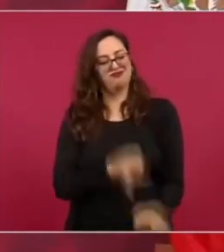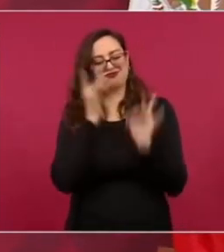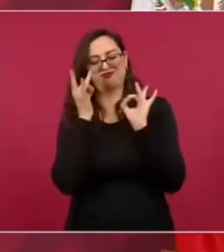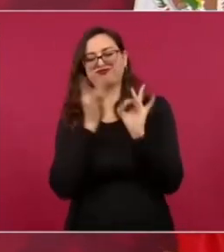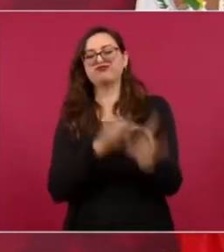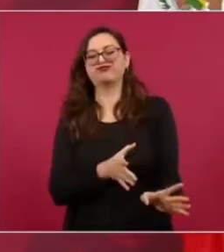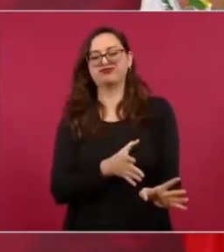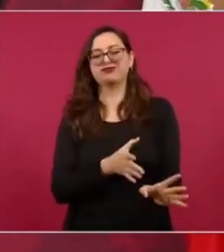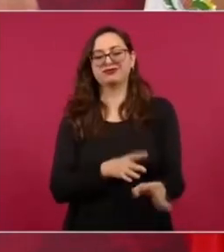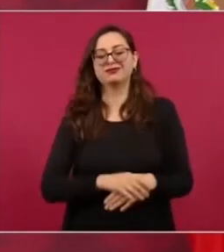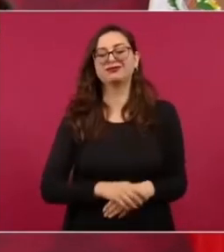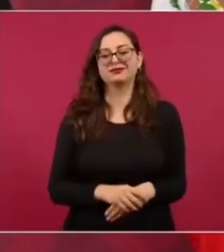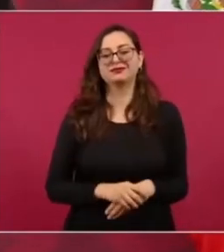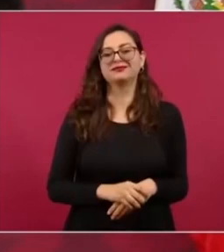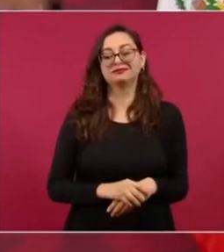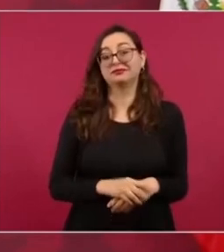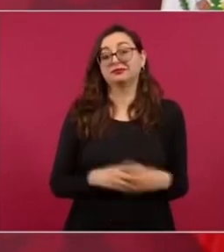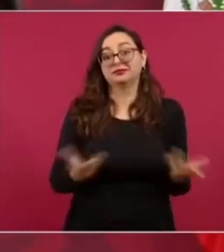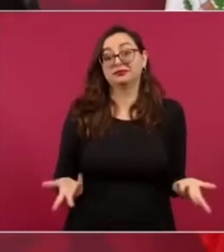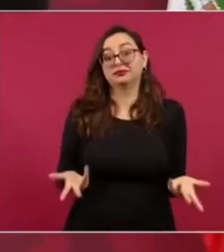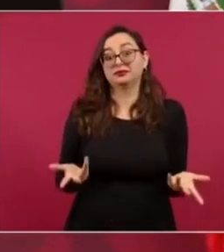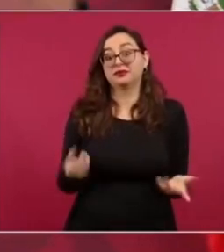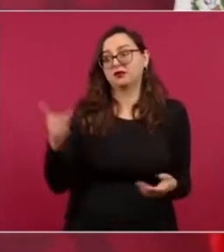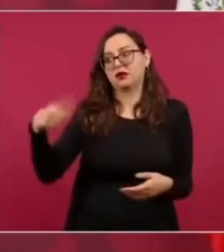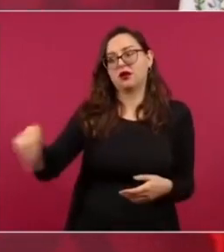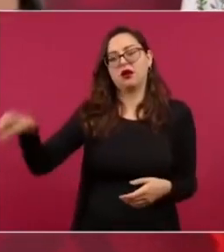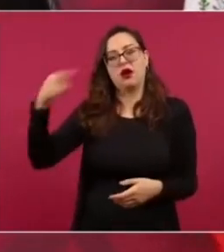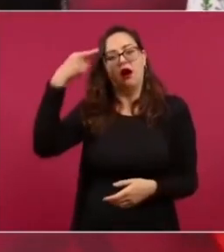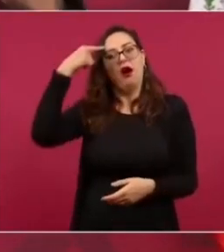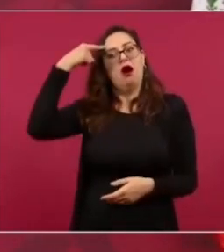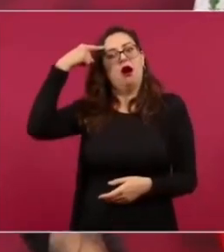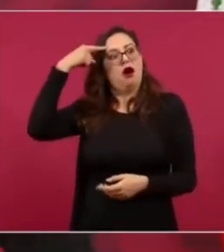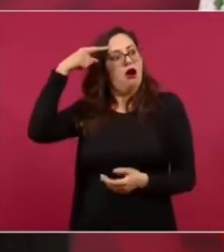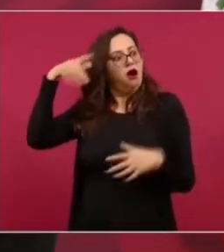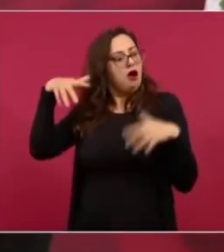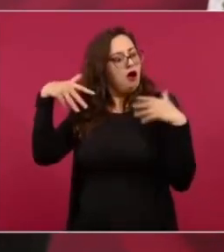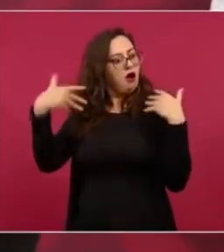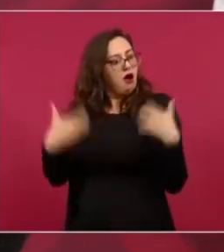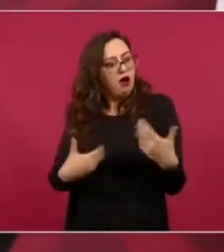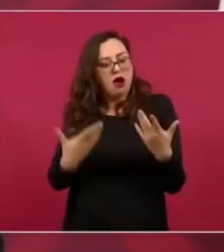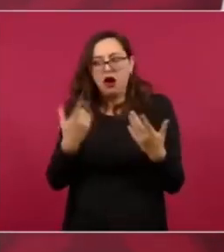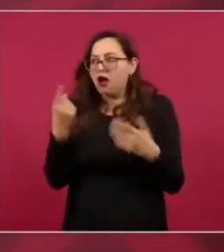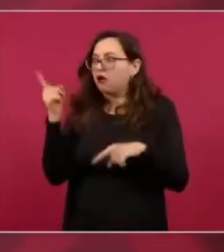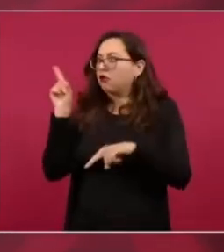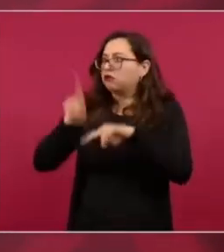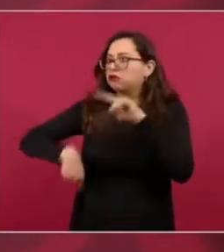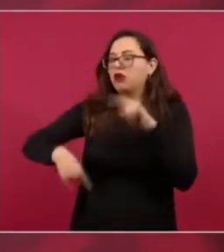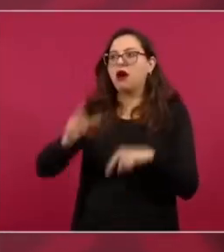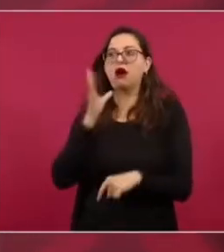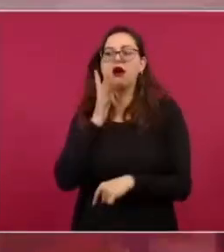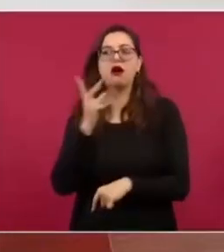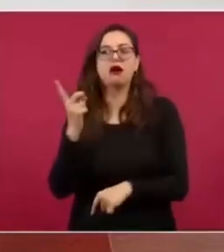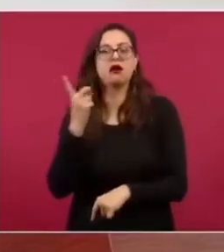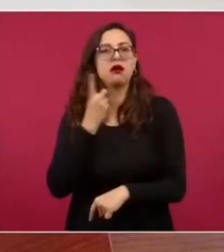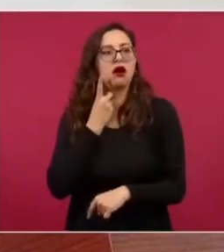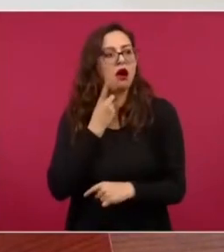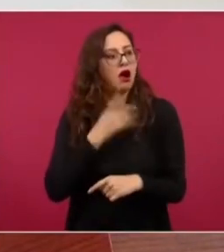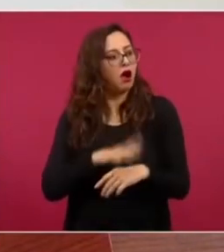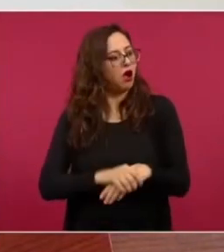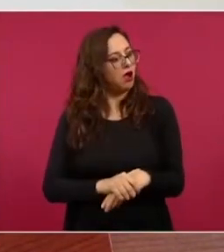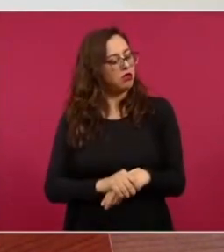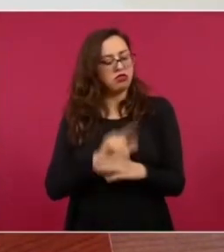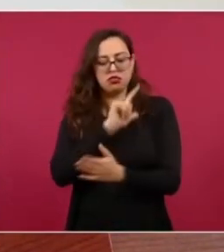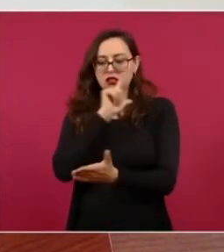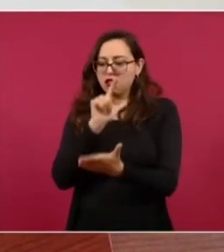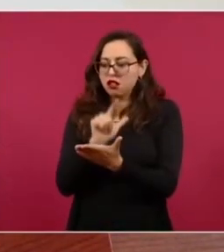porque se vuelven pues muy constitucionalistas muy respetuosos de la legalidad